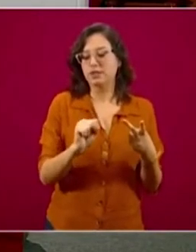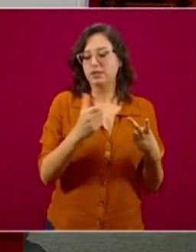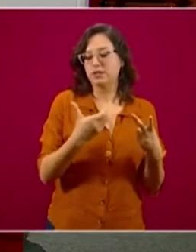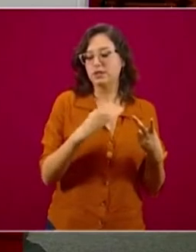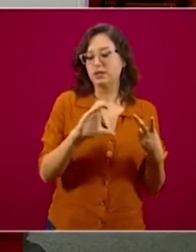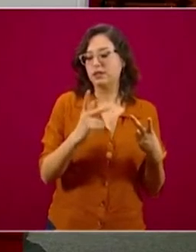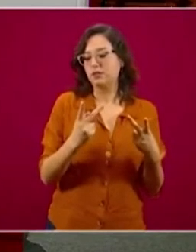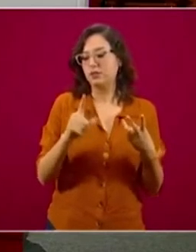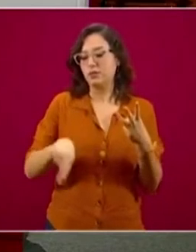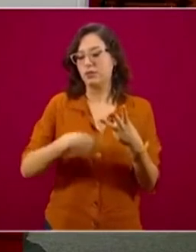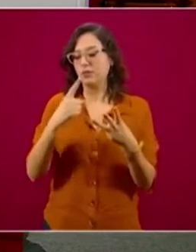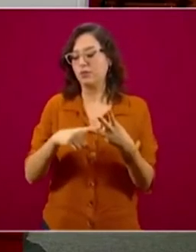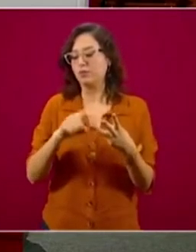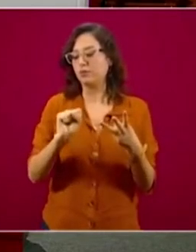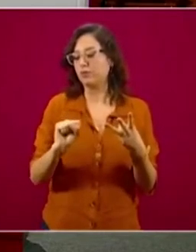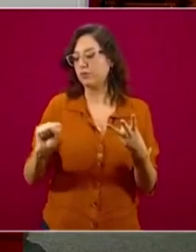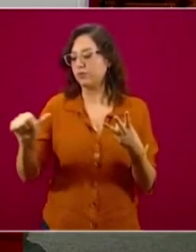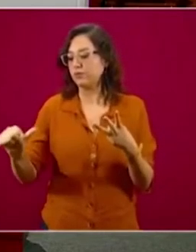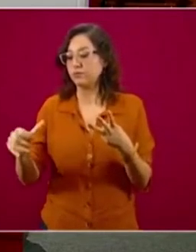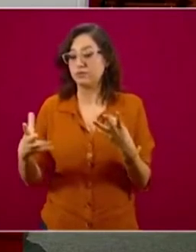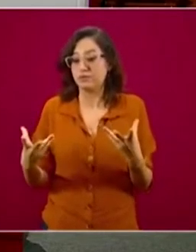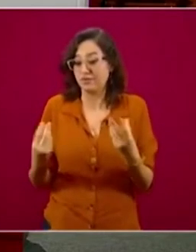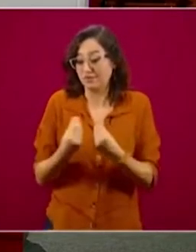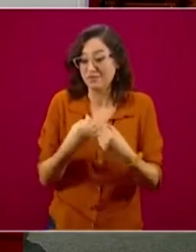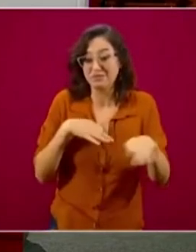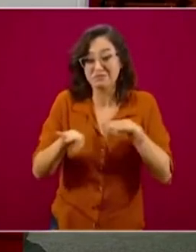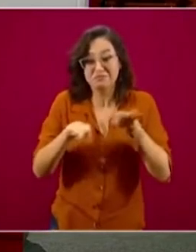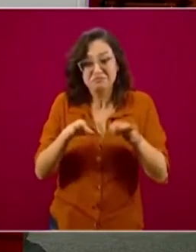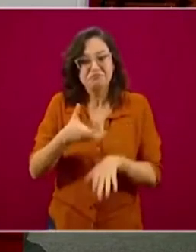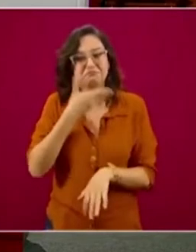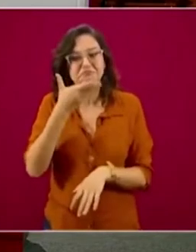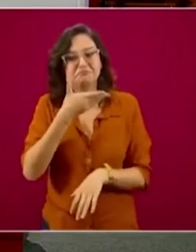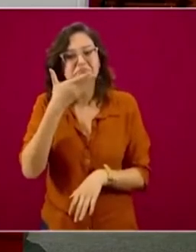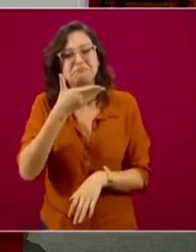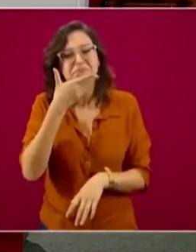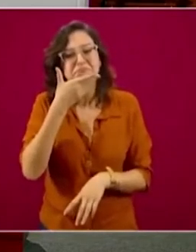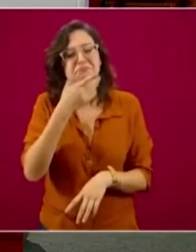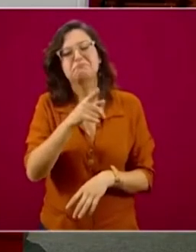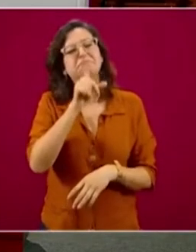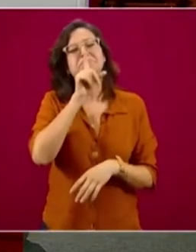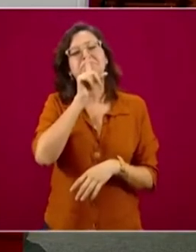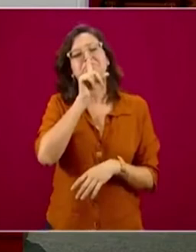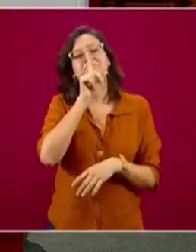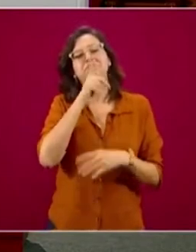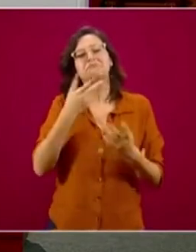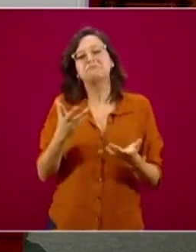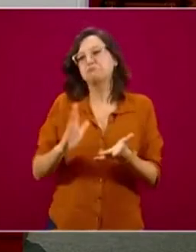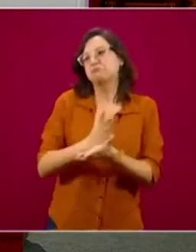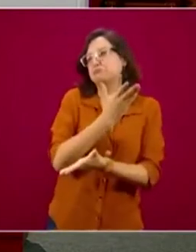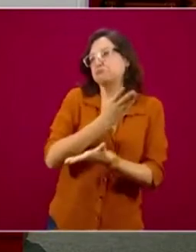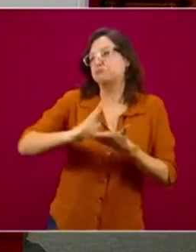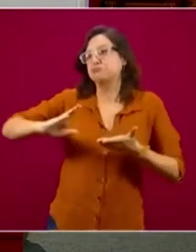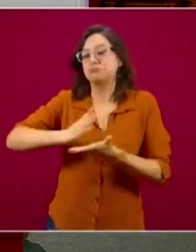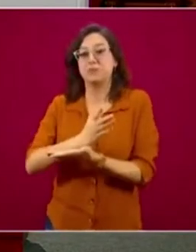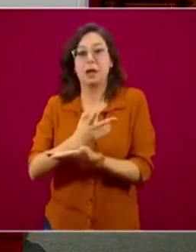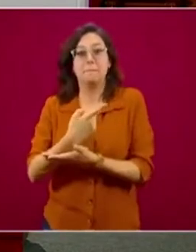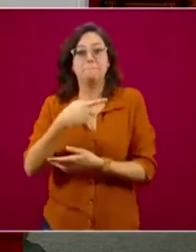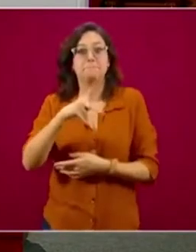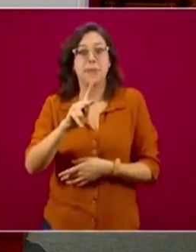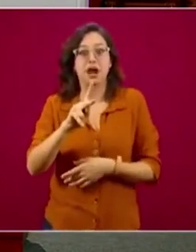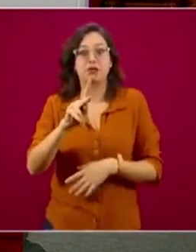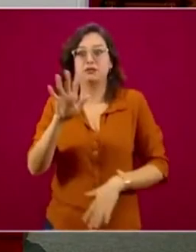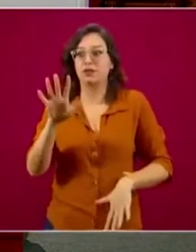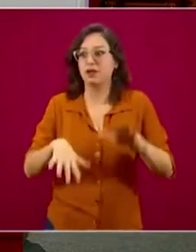pero lo que ha sido nuestra experiencia es que cada vez que lo hacemos logramos grandes resultados